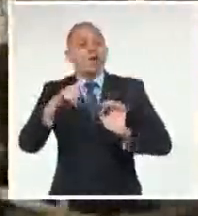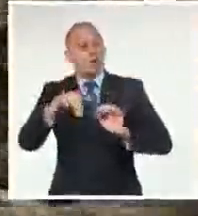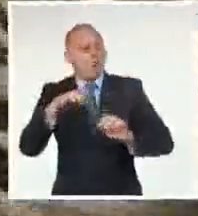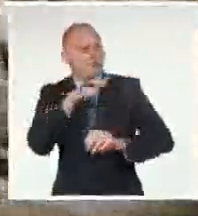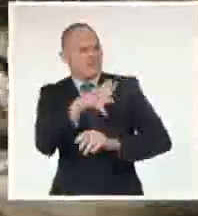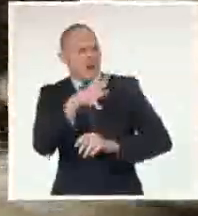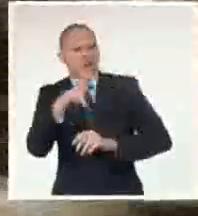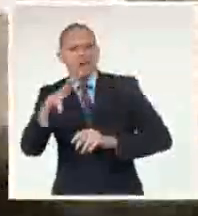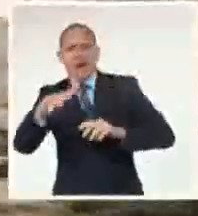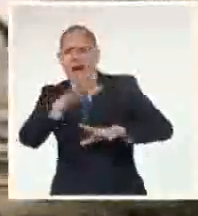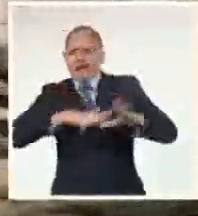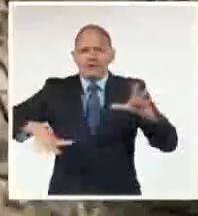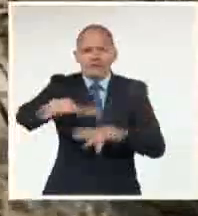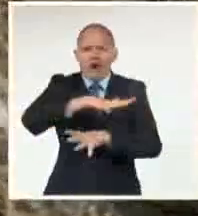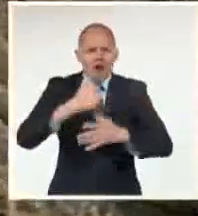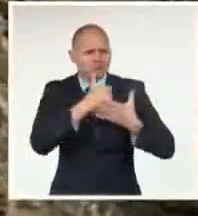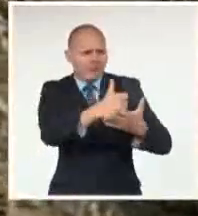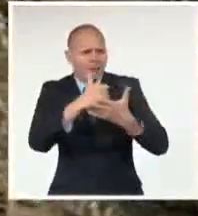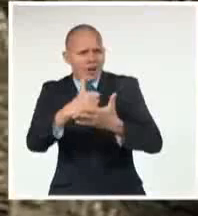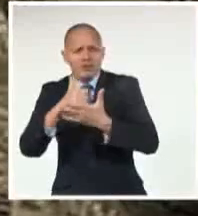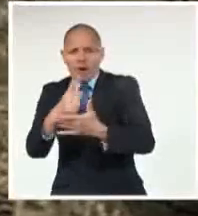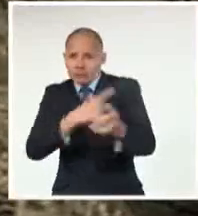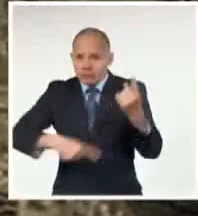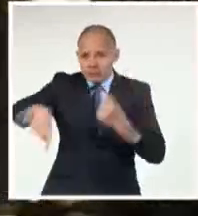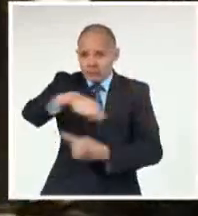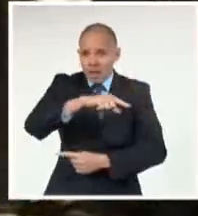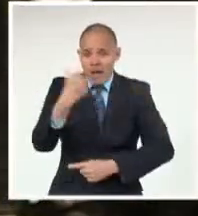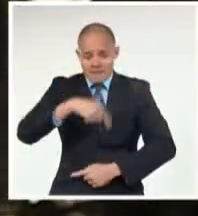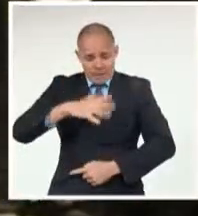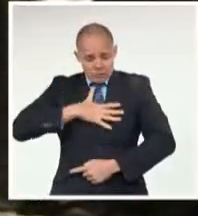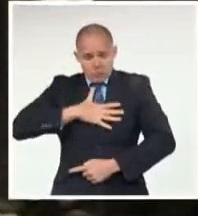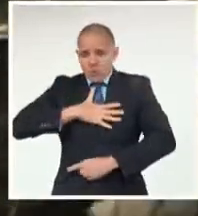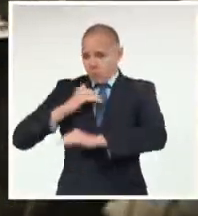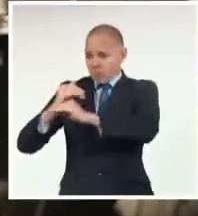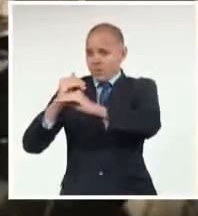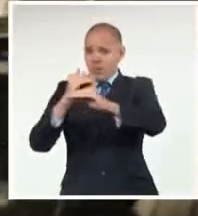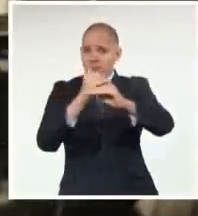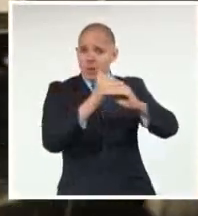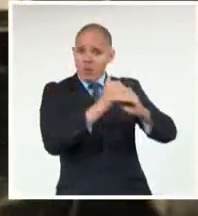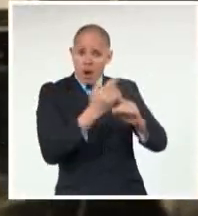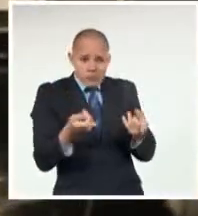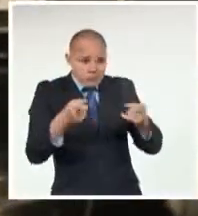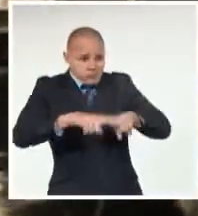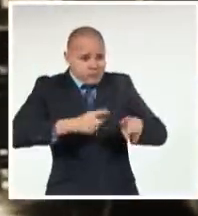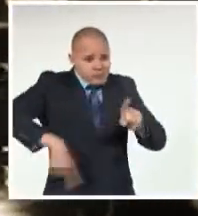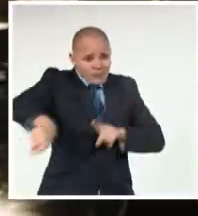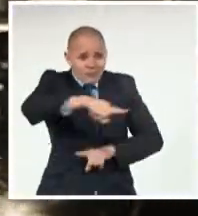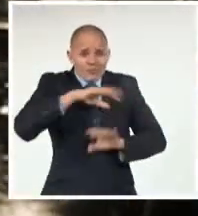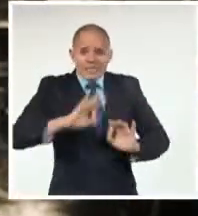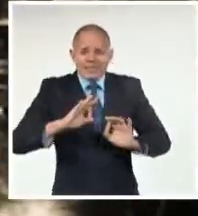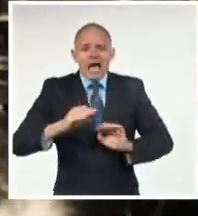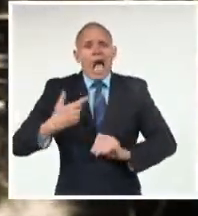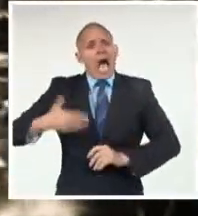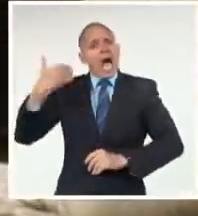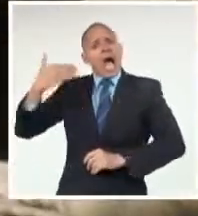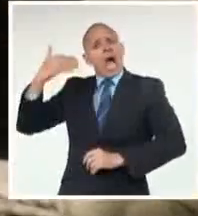de los dedos, la gente como yo, que por entonces no vivíamos,